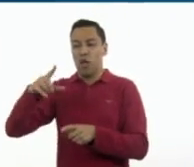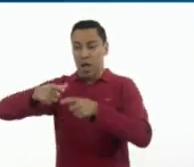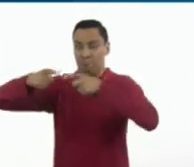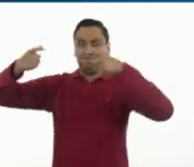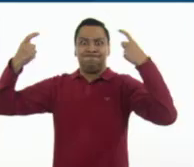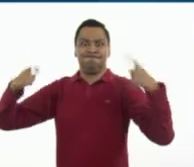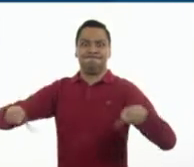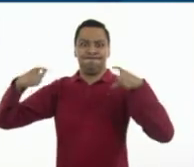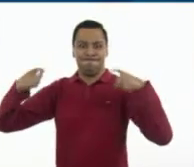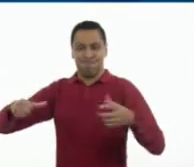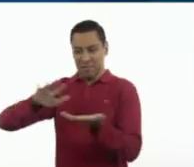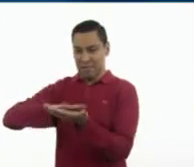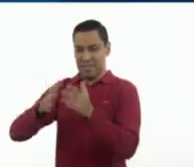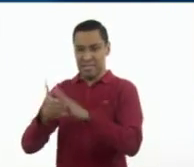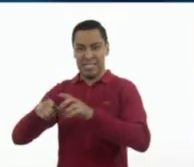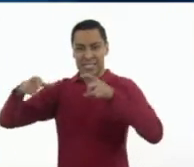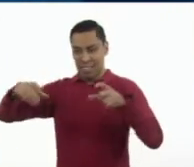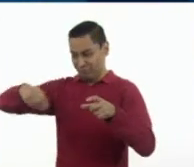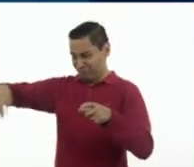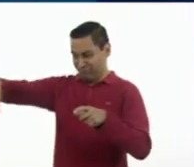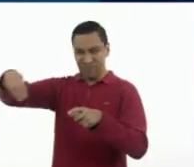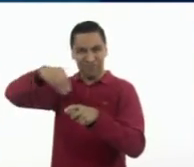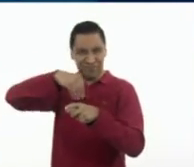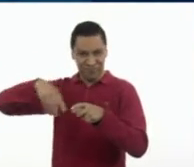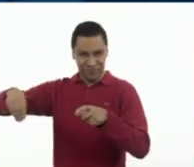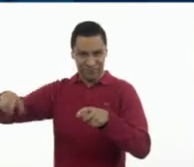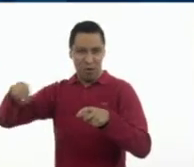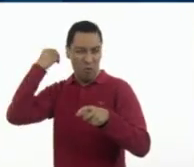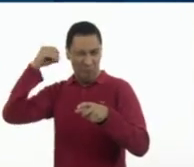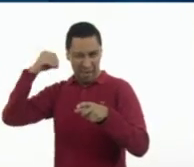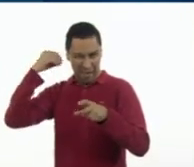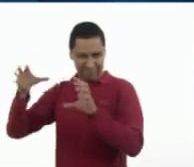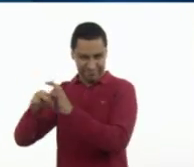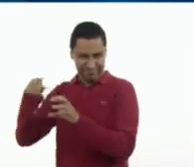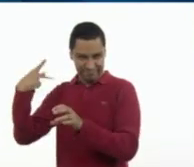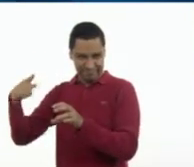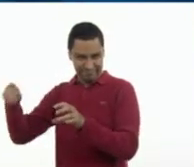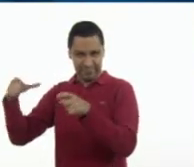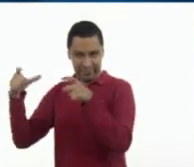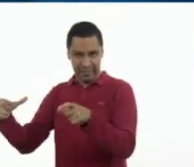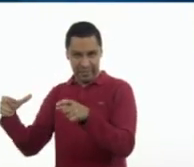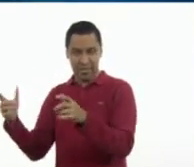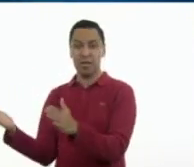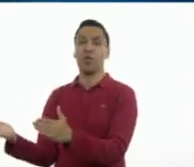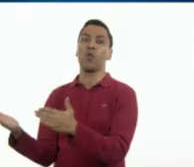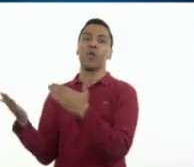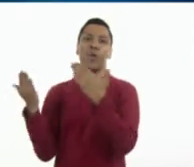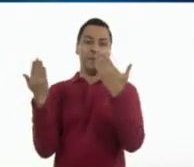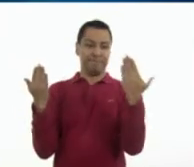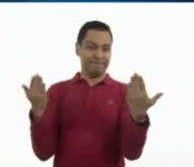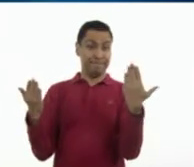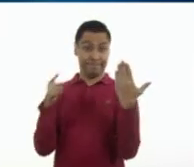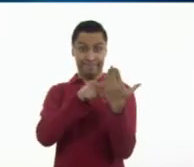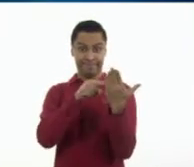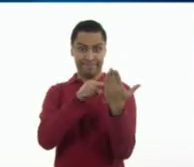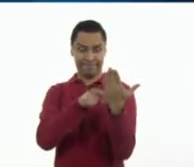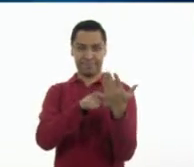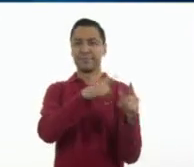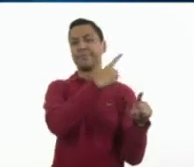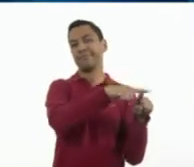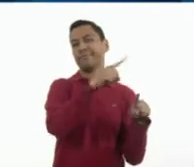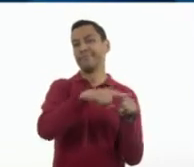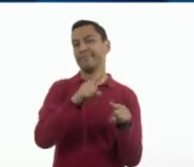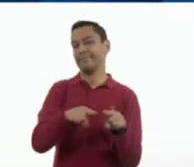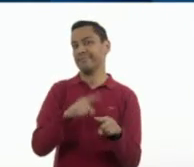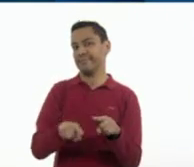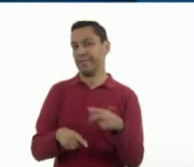dice que es un restaurante, o sea, tiene más variedad, creo. Exacto. Si te gustan las tlayudas, sabrás dónde ir con